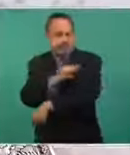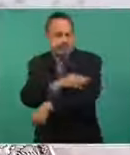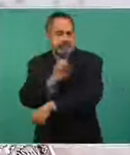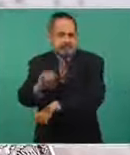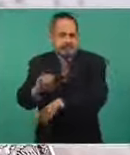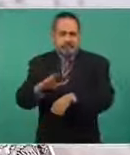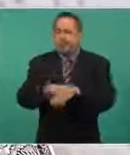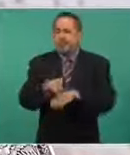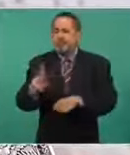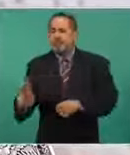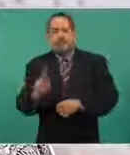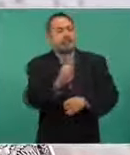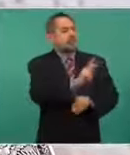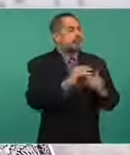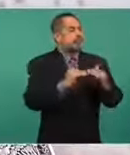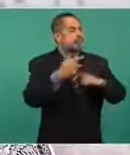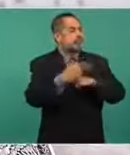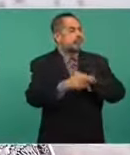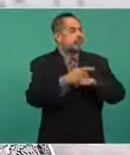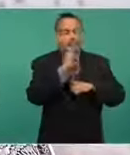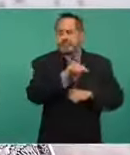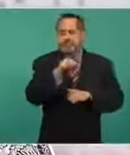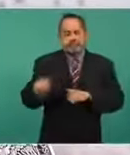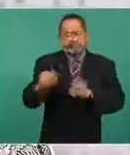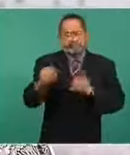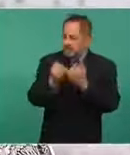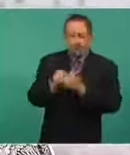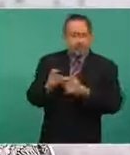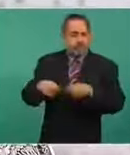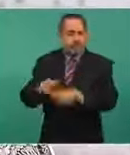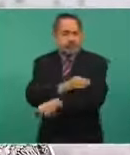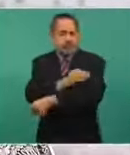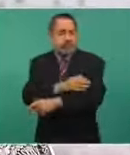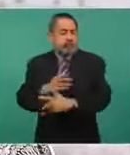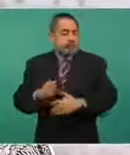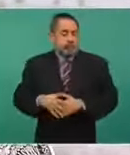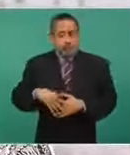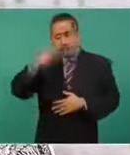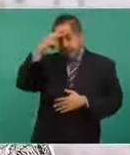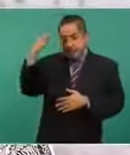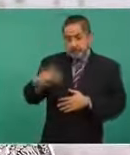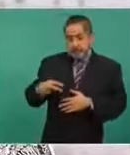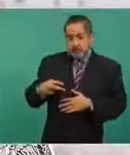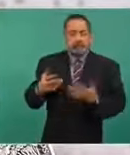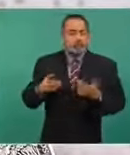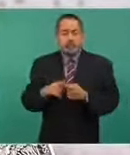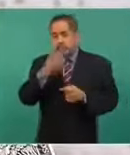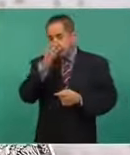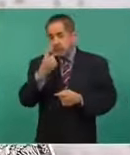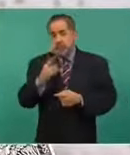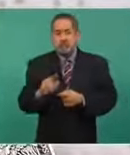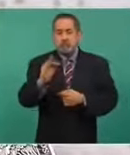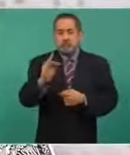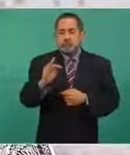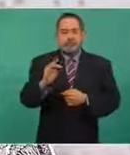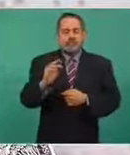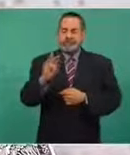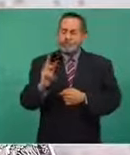las personas adultas del grupo de inicio. En el caso de México, sólo podemos utilizar la vacuna Pfizer-BioNTech,